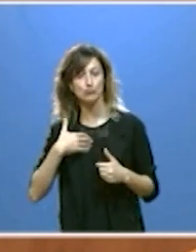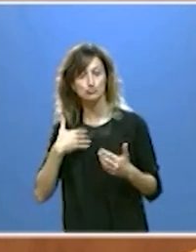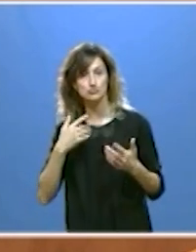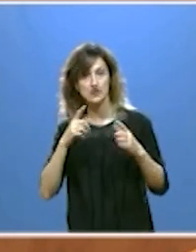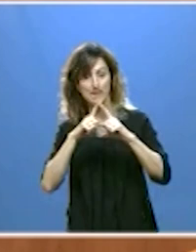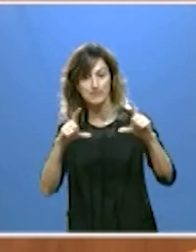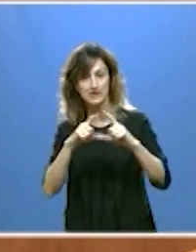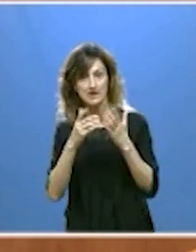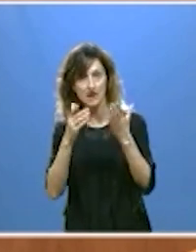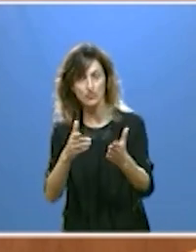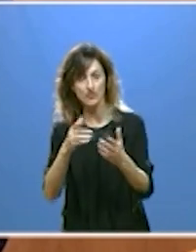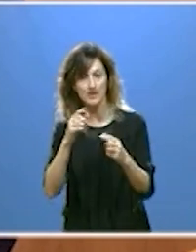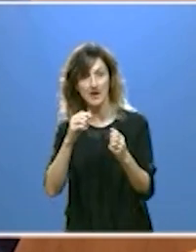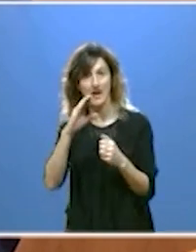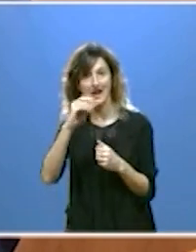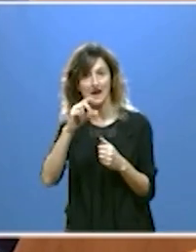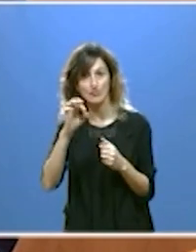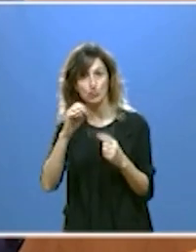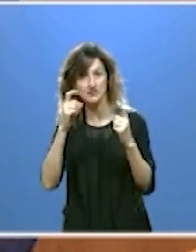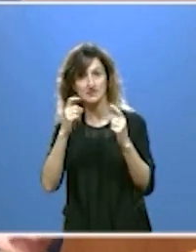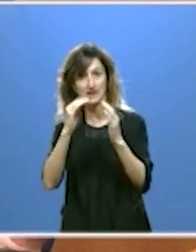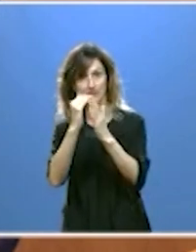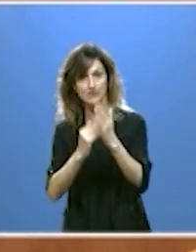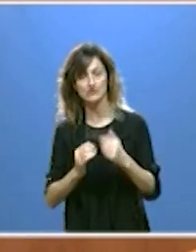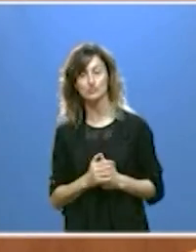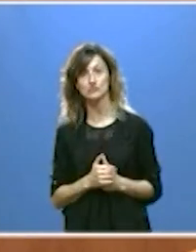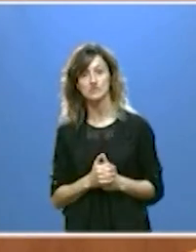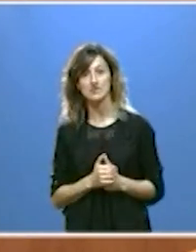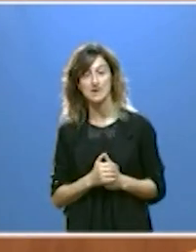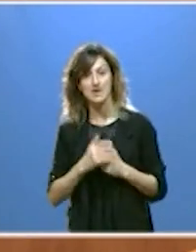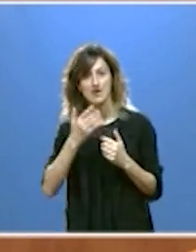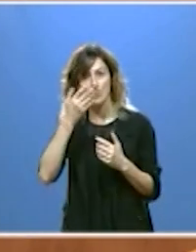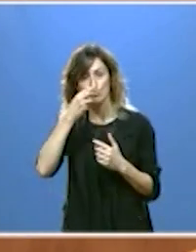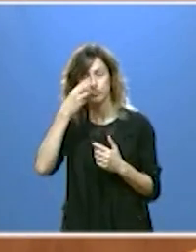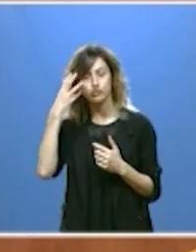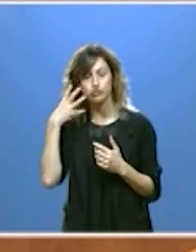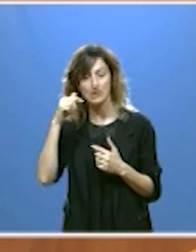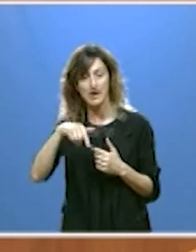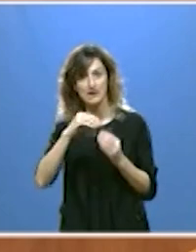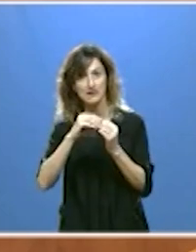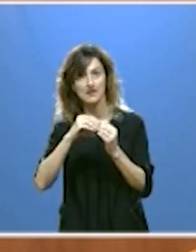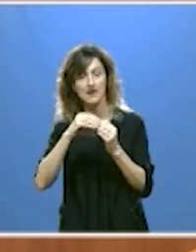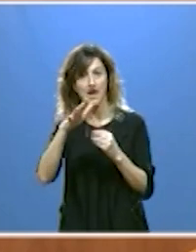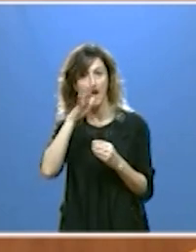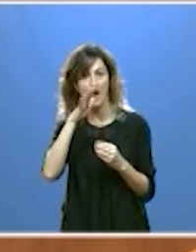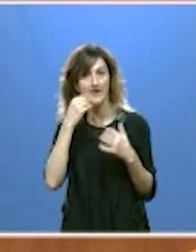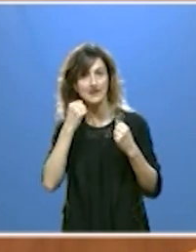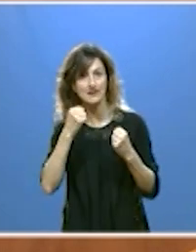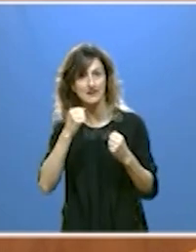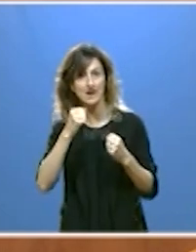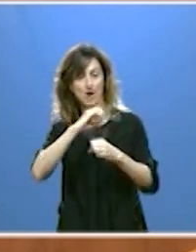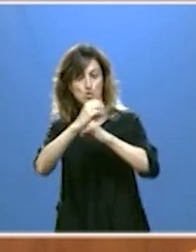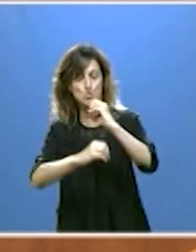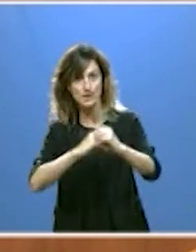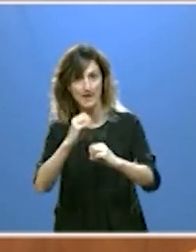empresas a la descarbonización Durante décadas en Castilla y León hemos producido energía hidráulica nuclear